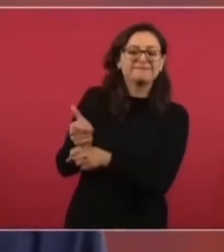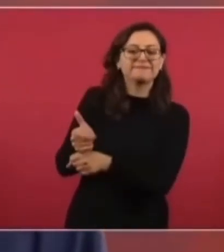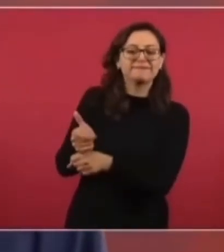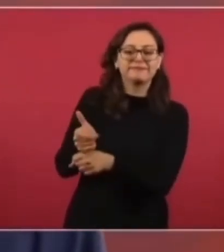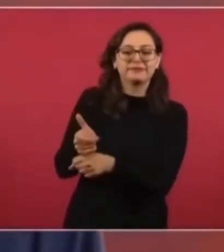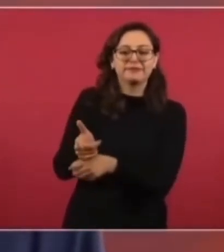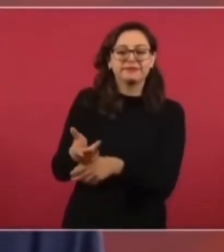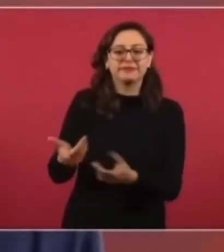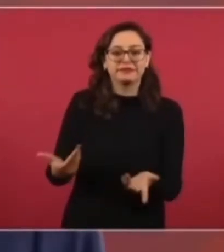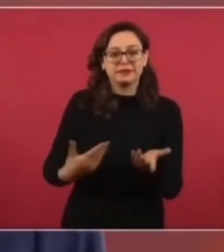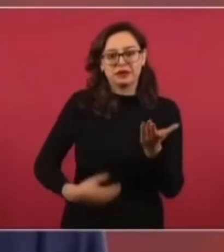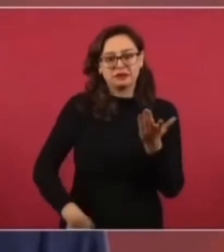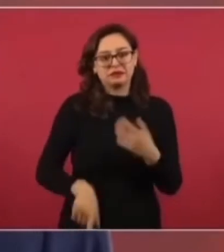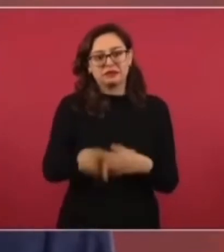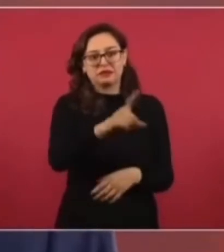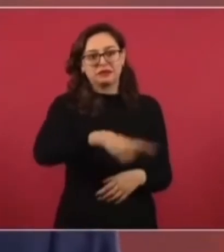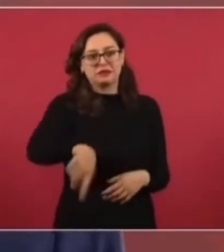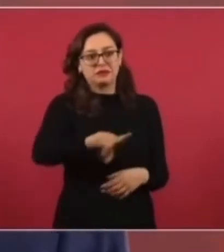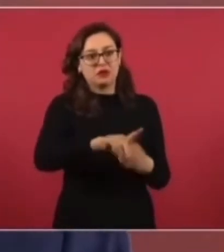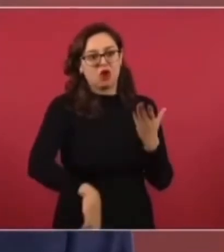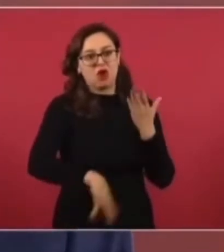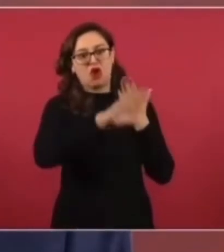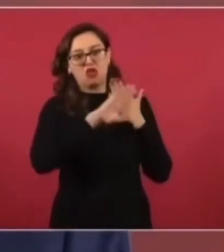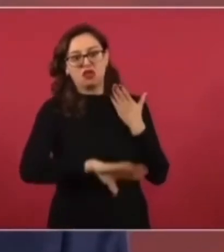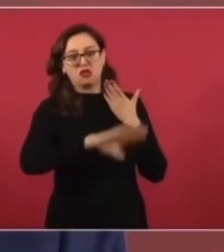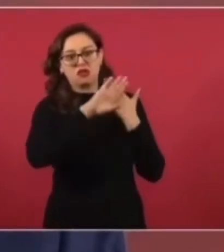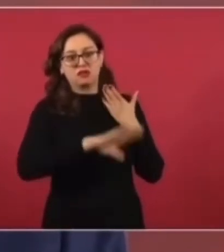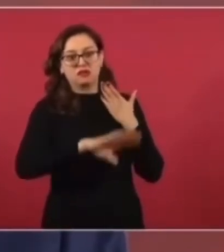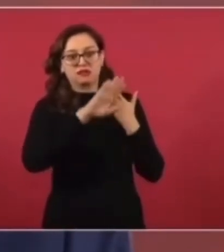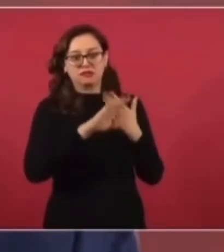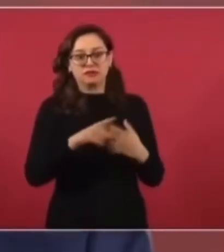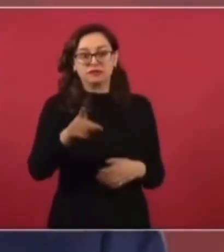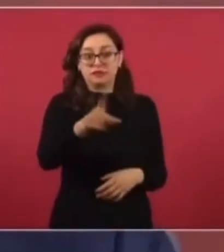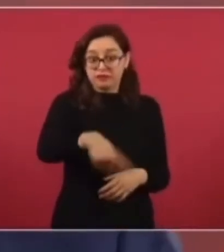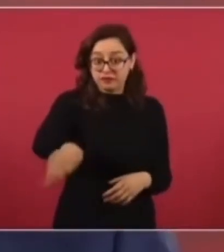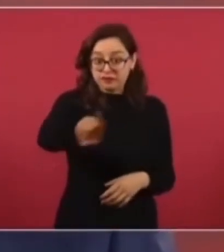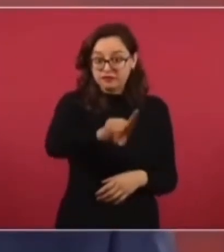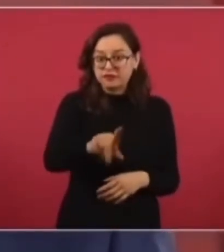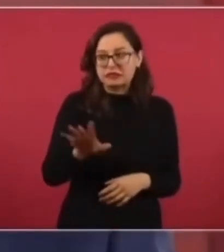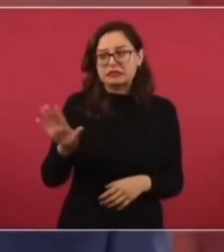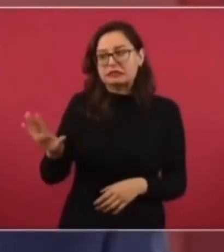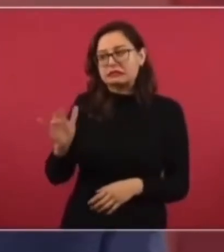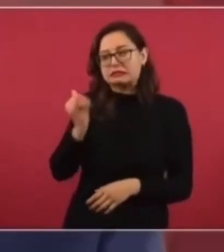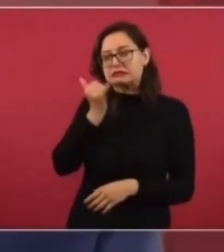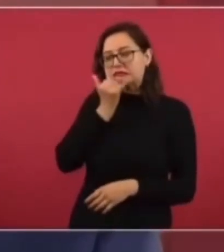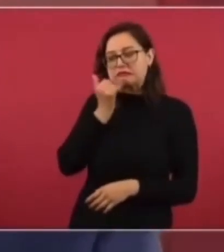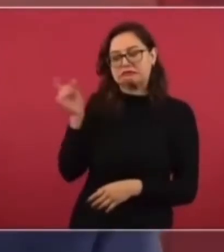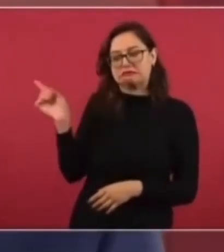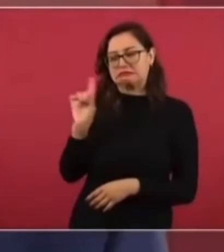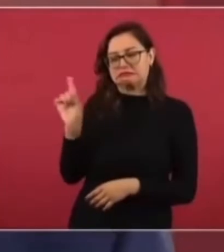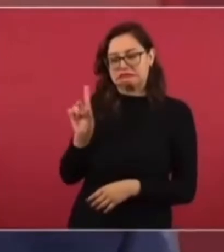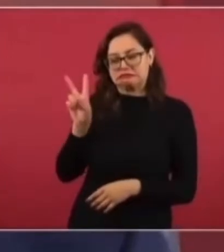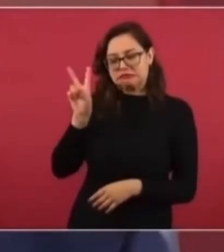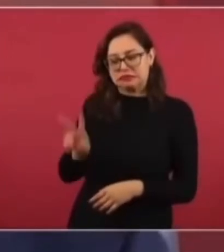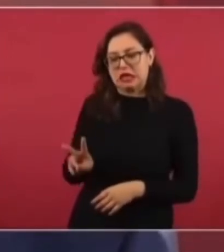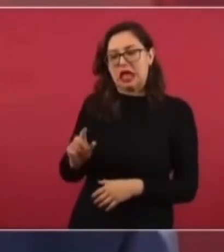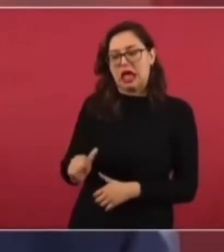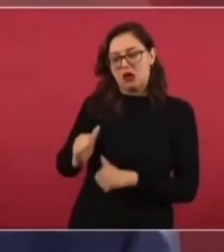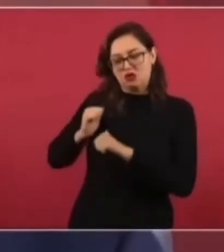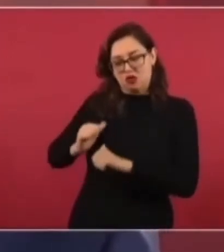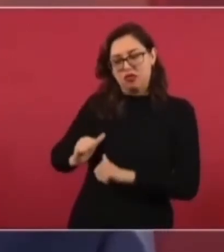esto se origina porque las autoridades